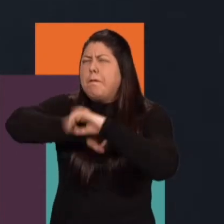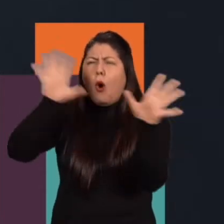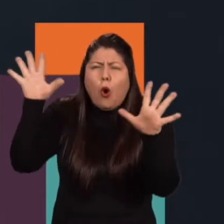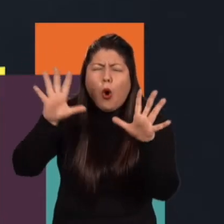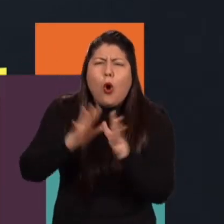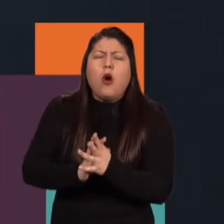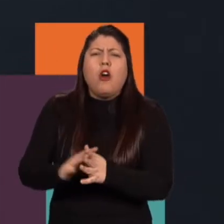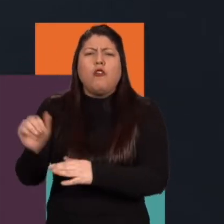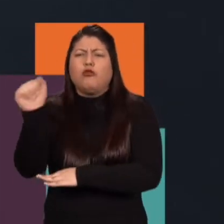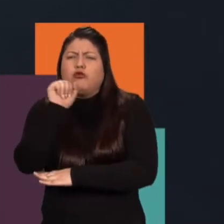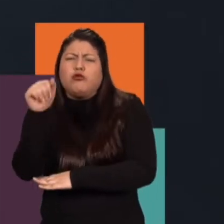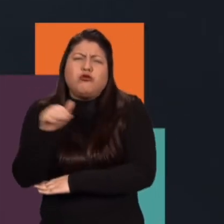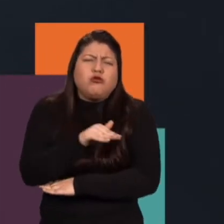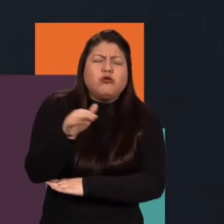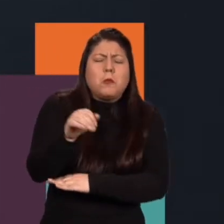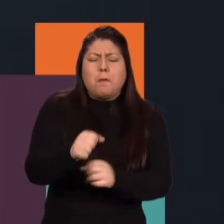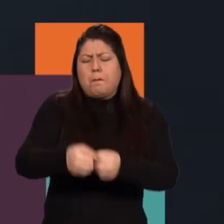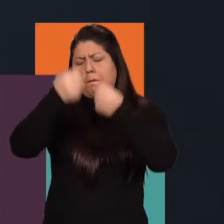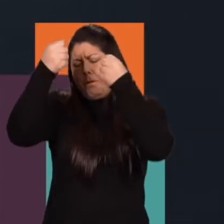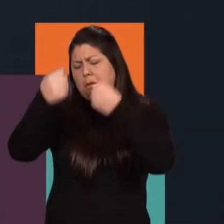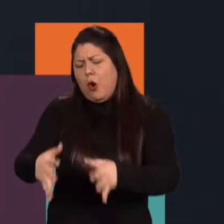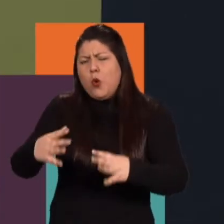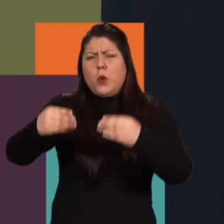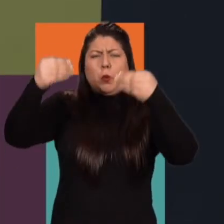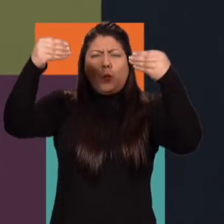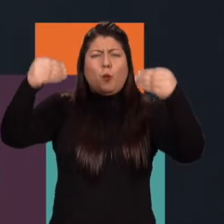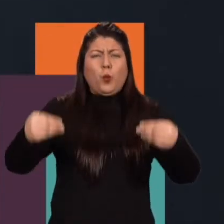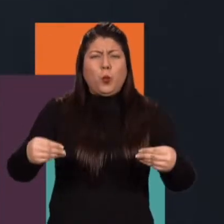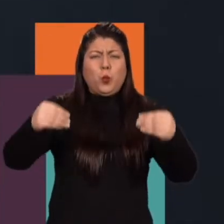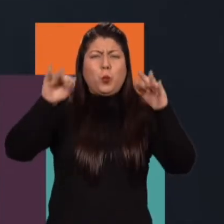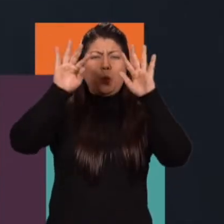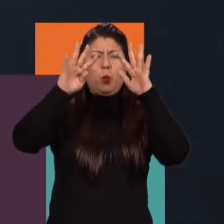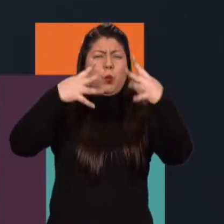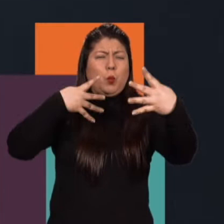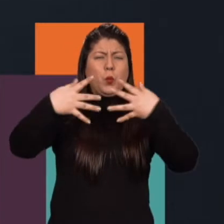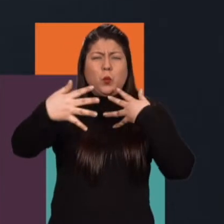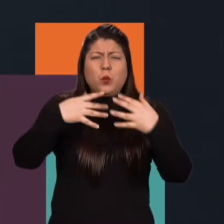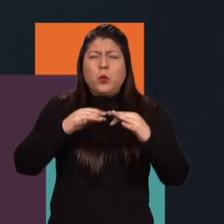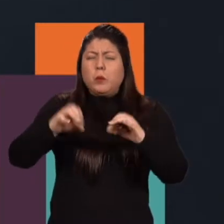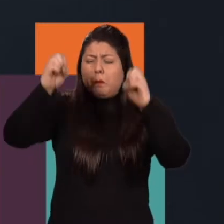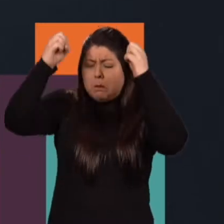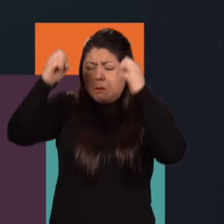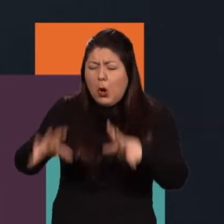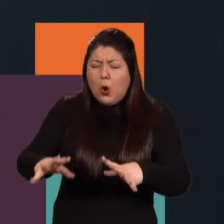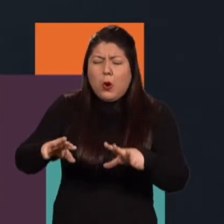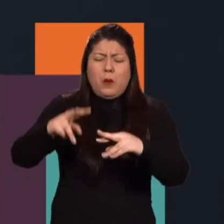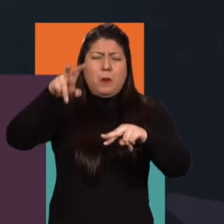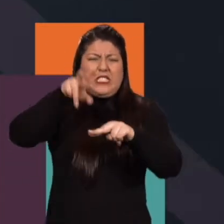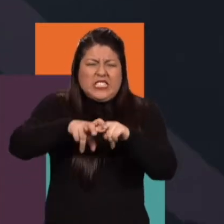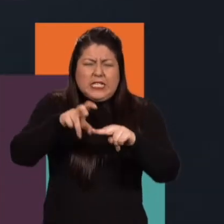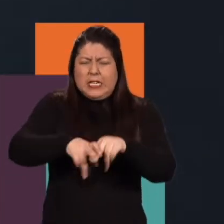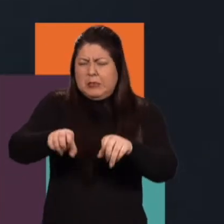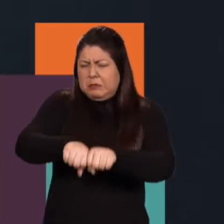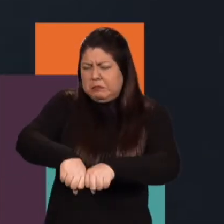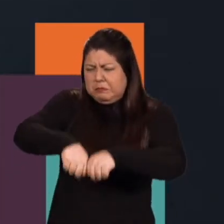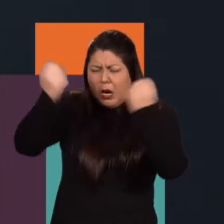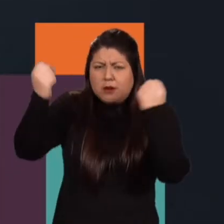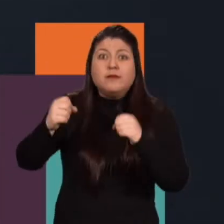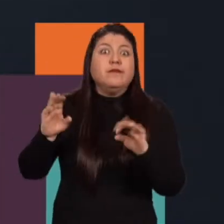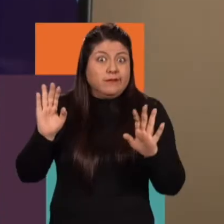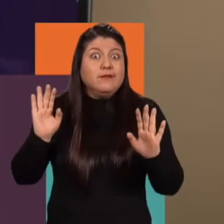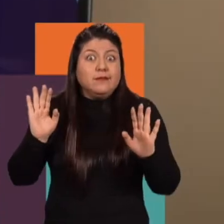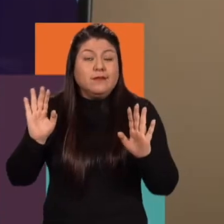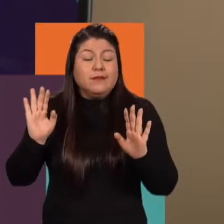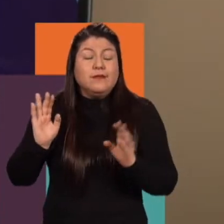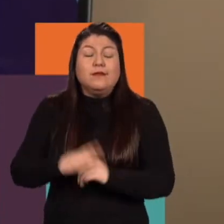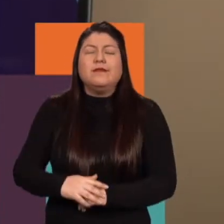que exige romper vidrios, romper mesas, ¿cierto? Digamos que hace parte mucho de esas historias que nosotros tenemos. Pero digamos que